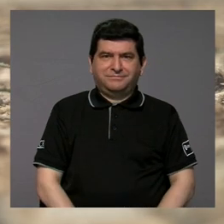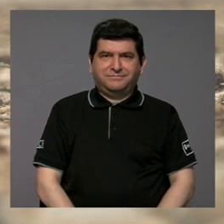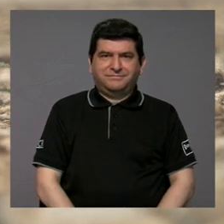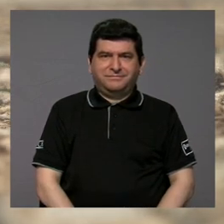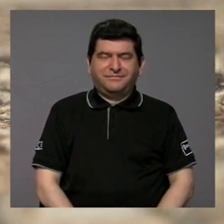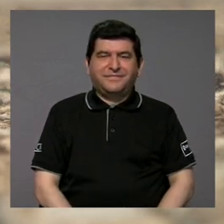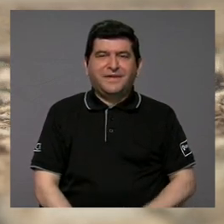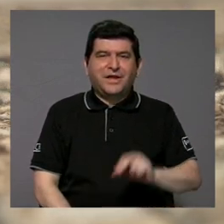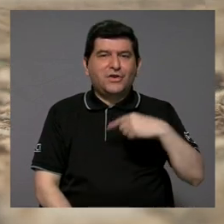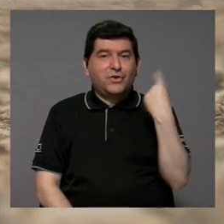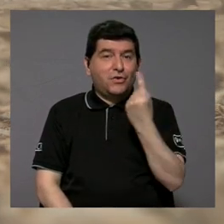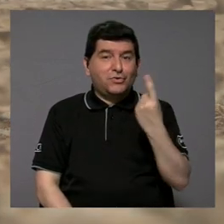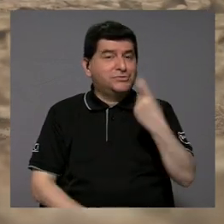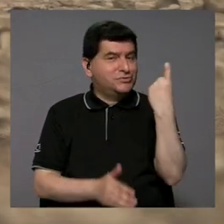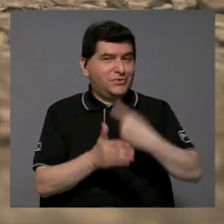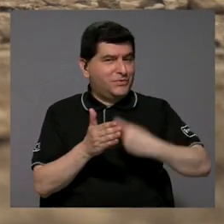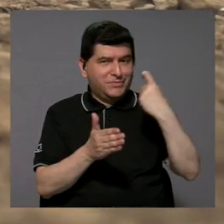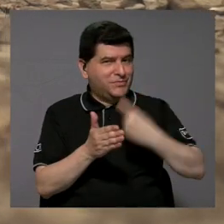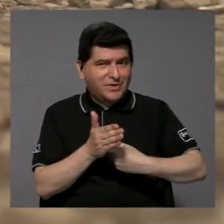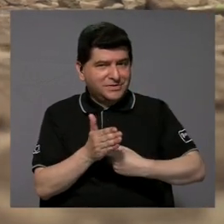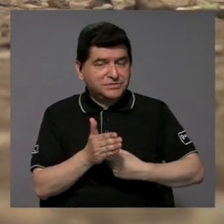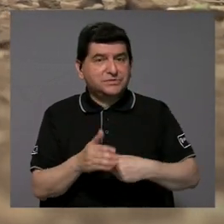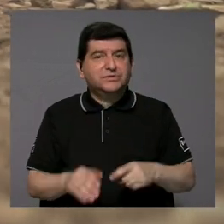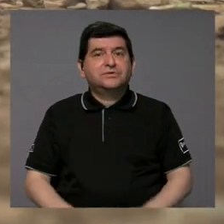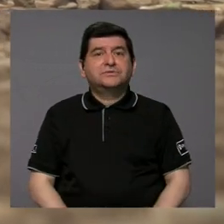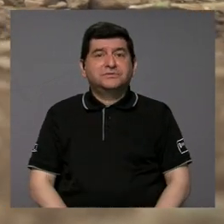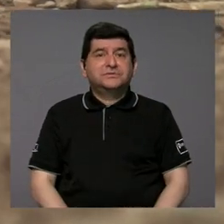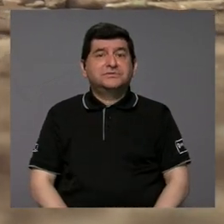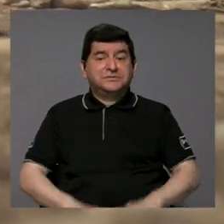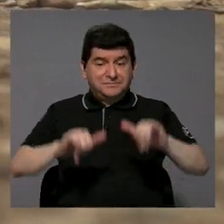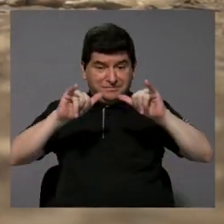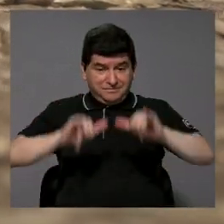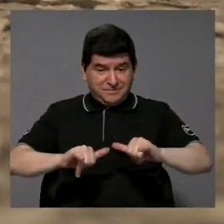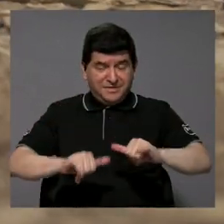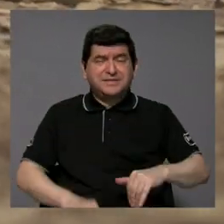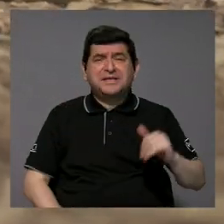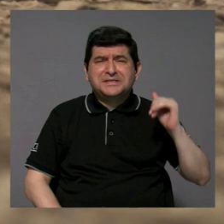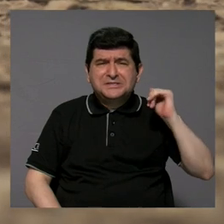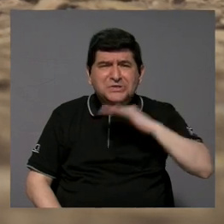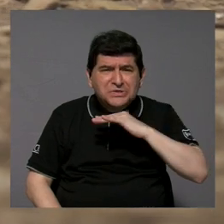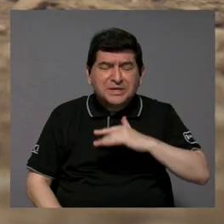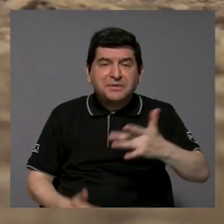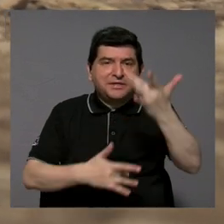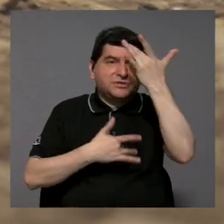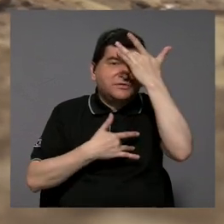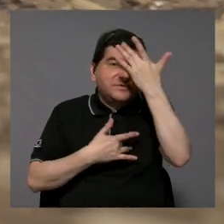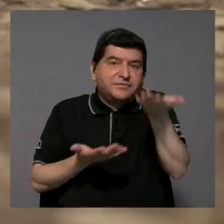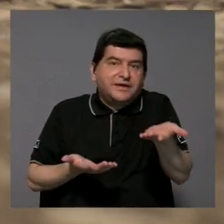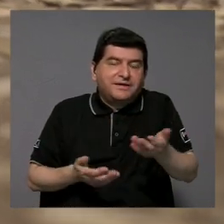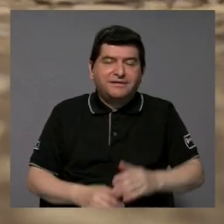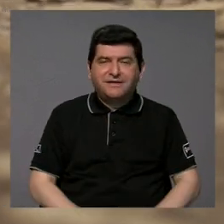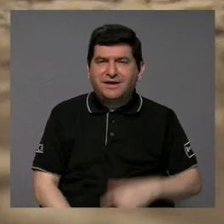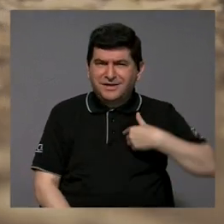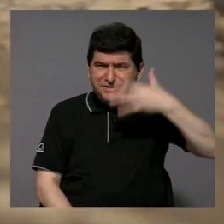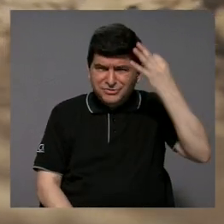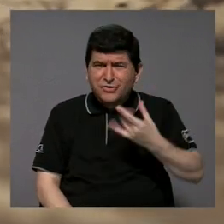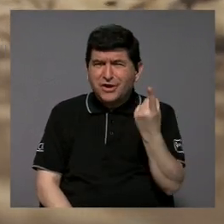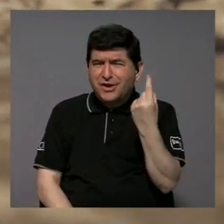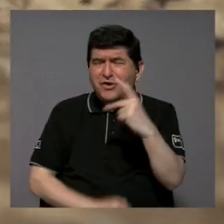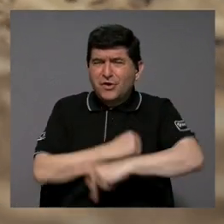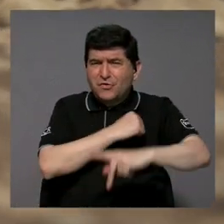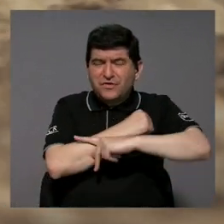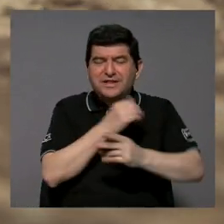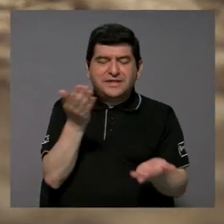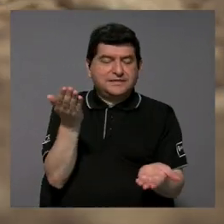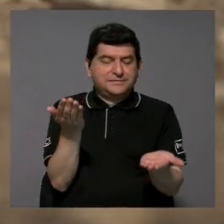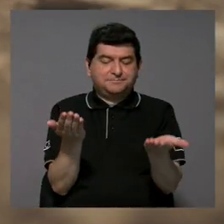solamente nos dejan dólares en impuestos, sino también nos dejan contaminaciones, enfermedades y otras cosas. Entonces, yo pienso que lo que hace falta